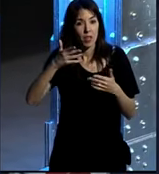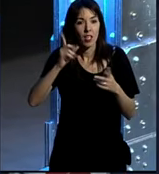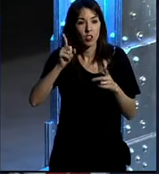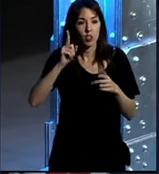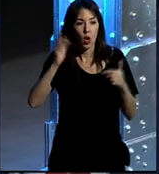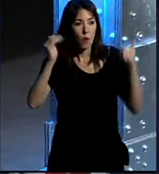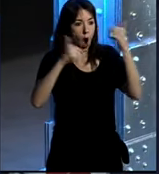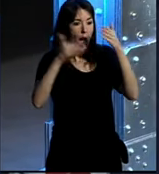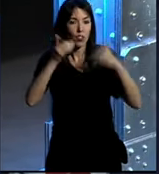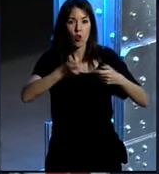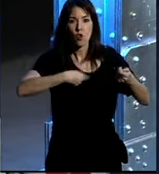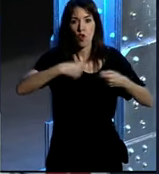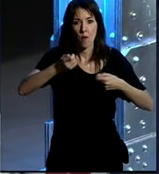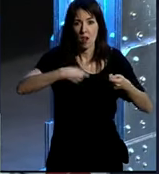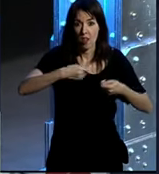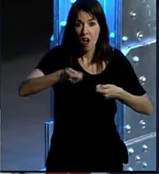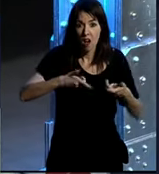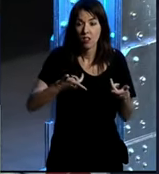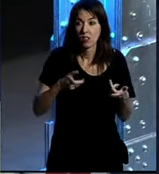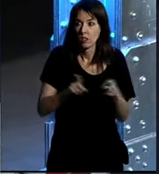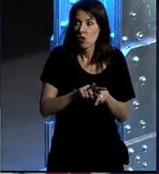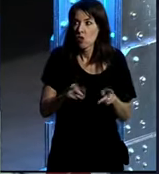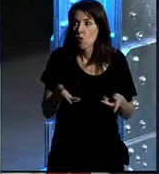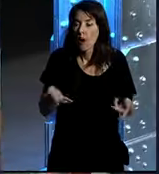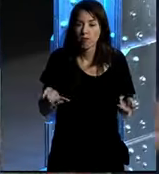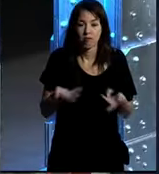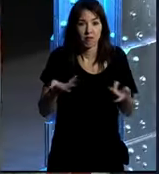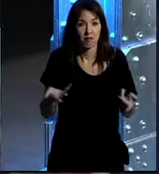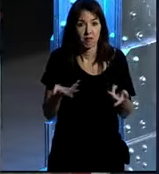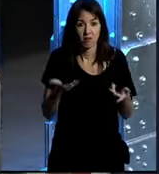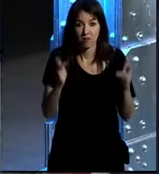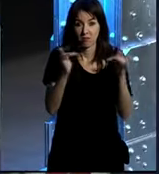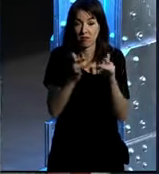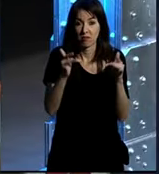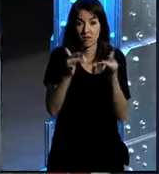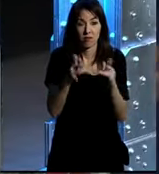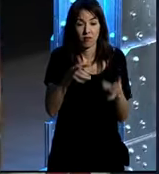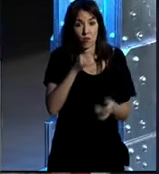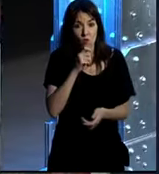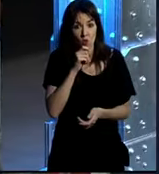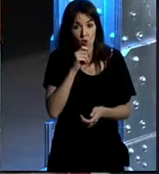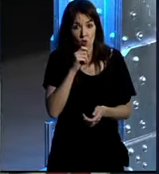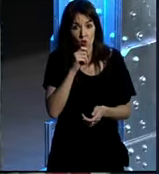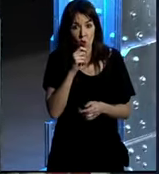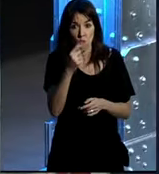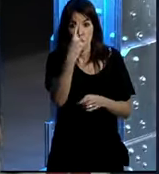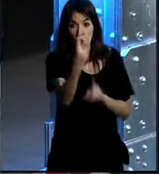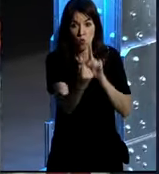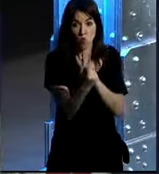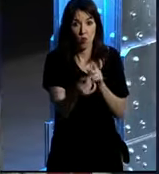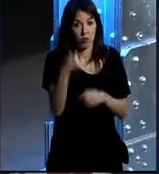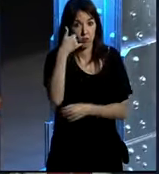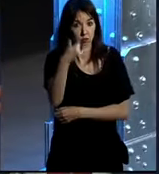atención de la atención comercial pues pues digamos las las relaciones se producían en una relación uno a uno por